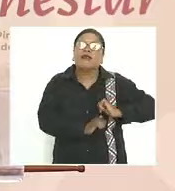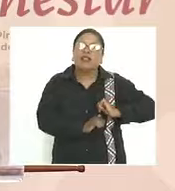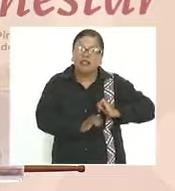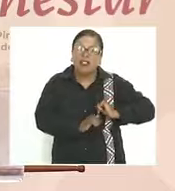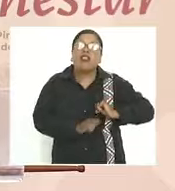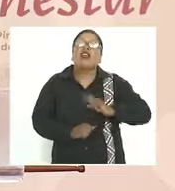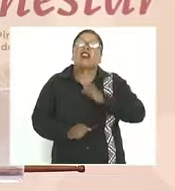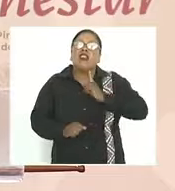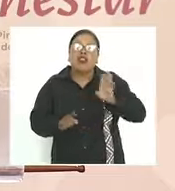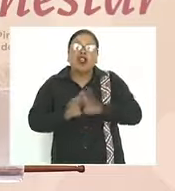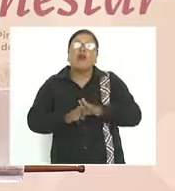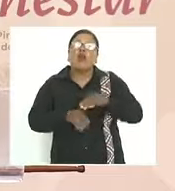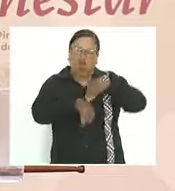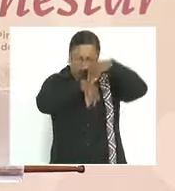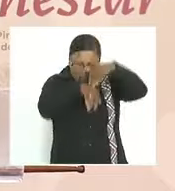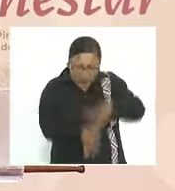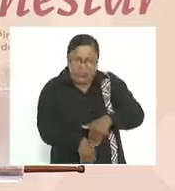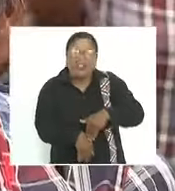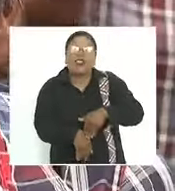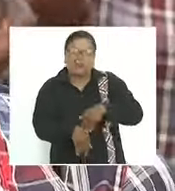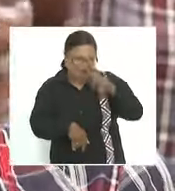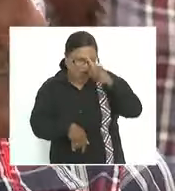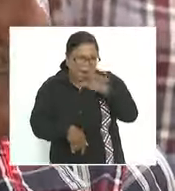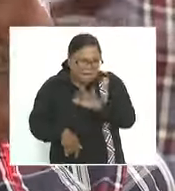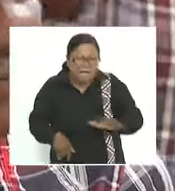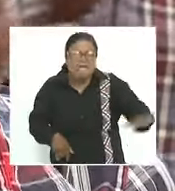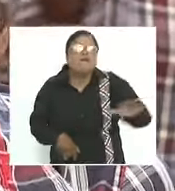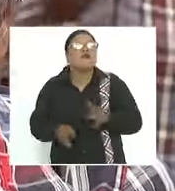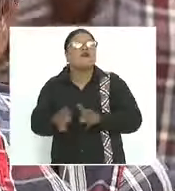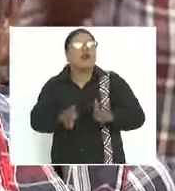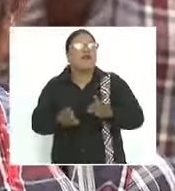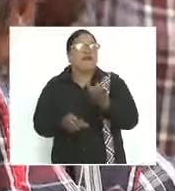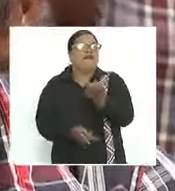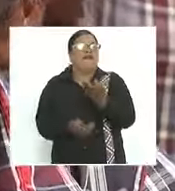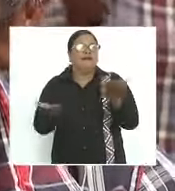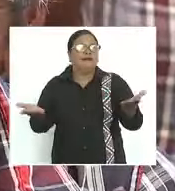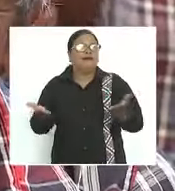obedeciendo al pueblo por